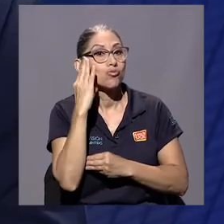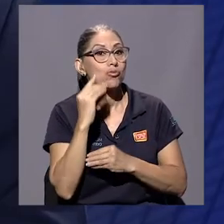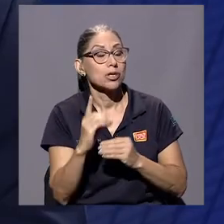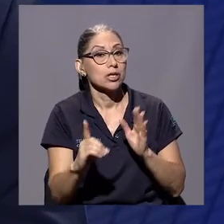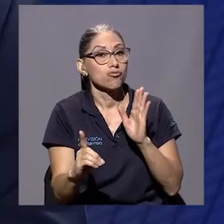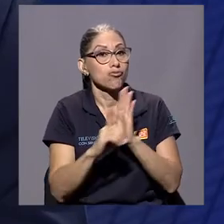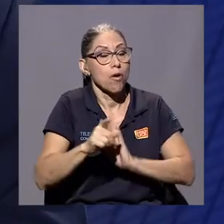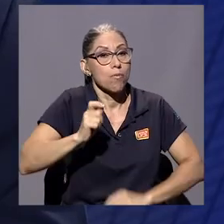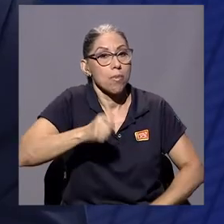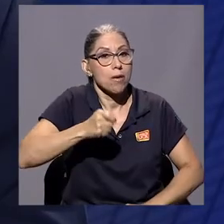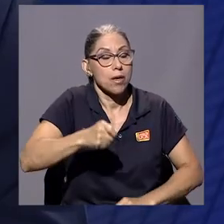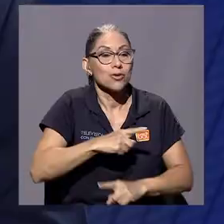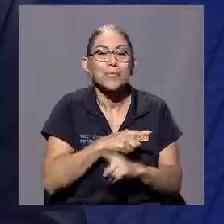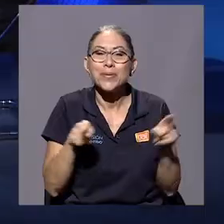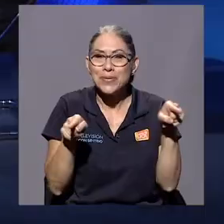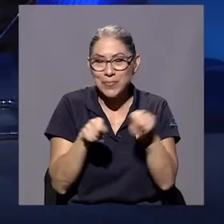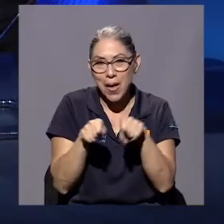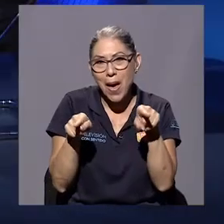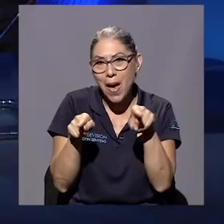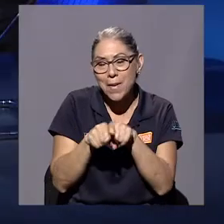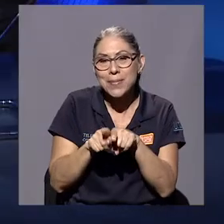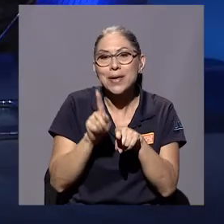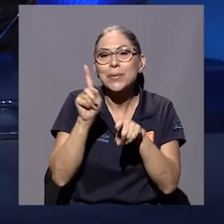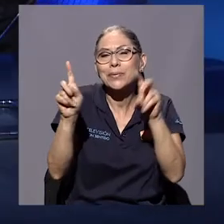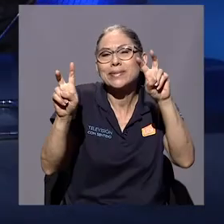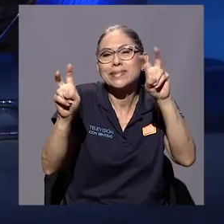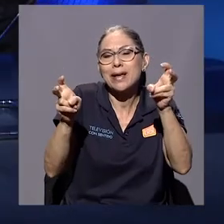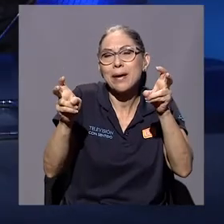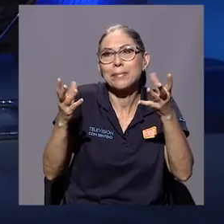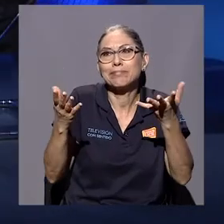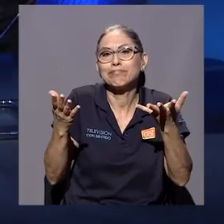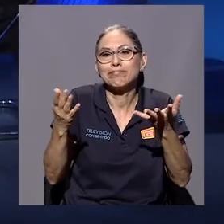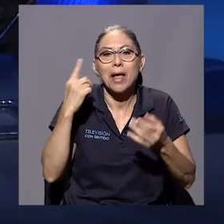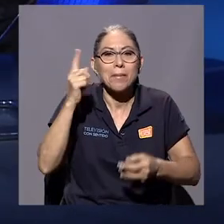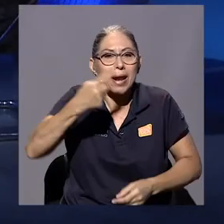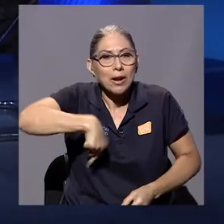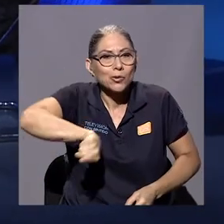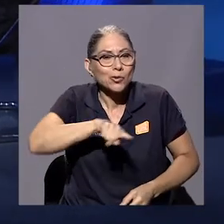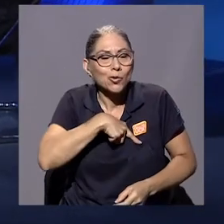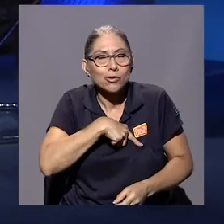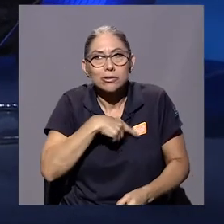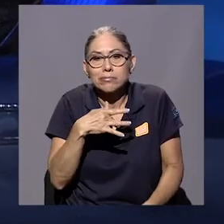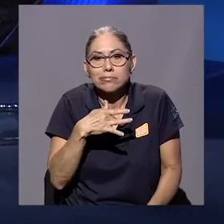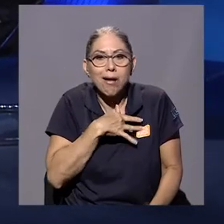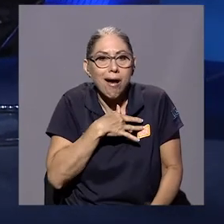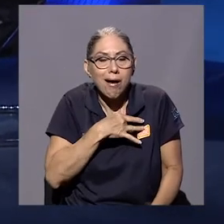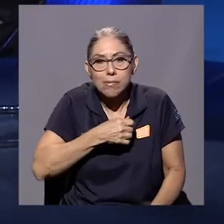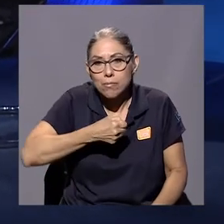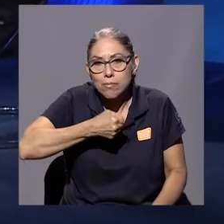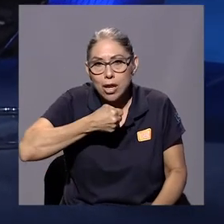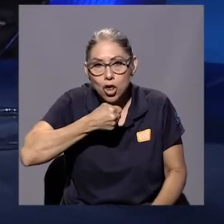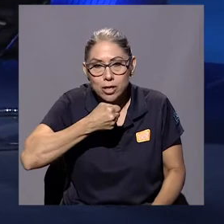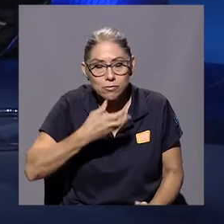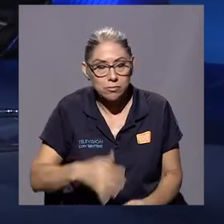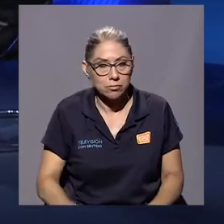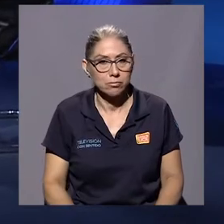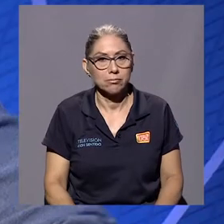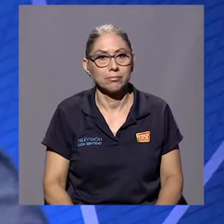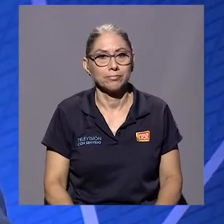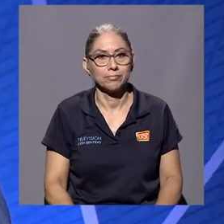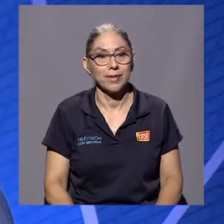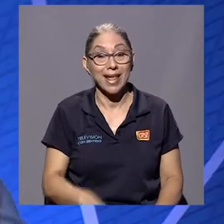pero por supuesto en uno de los campos que para nosotros nos causa una gran atracción que es también el periodismo.